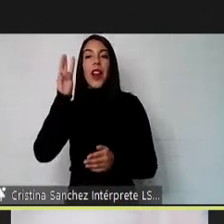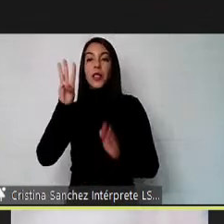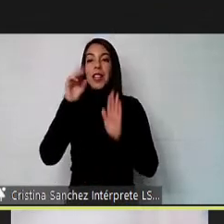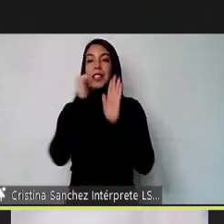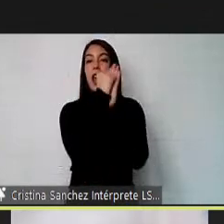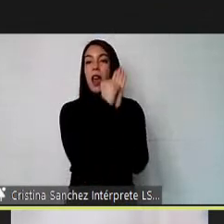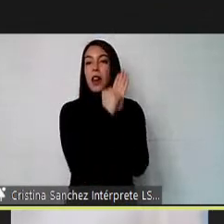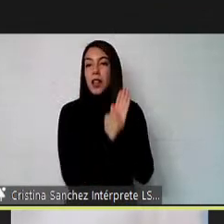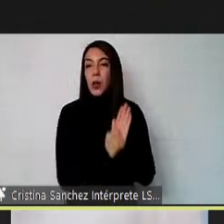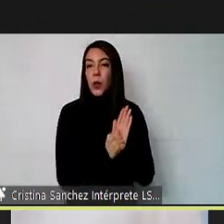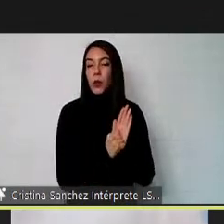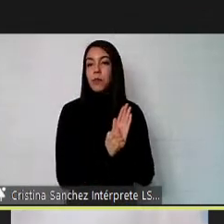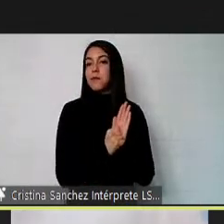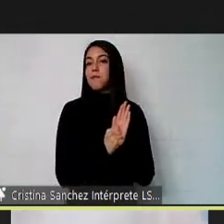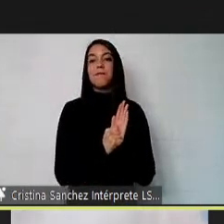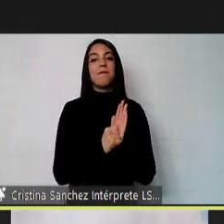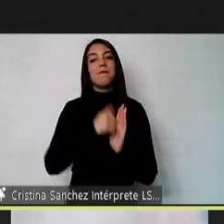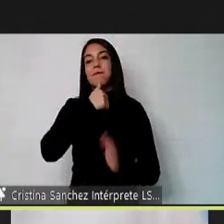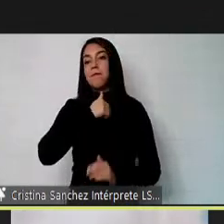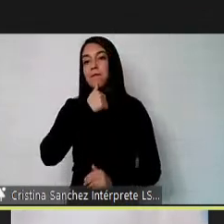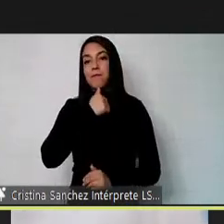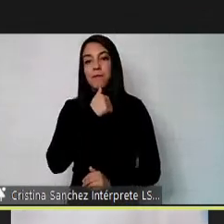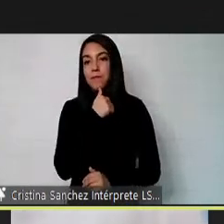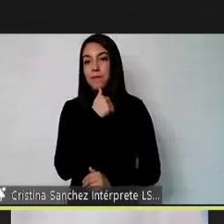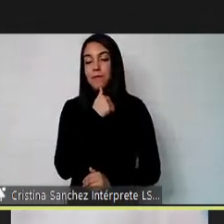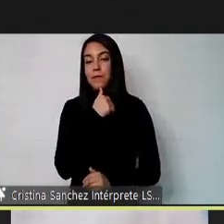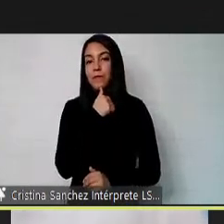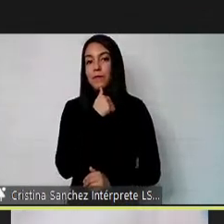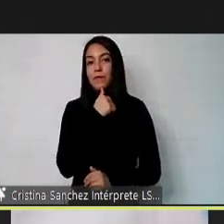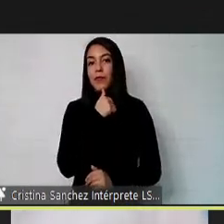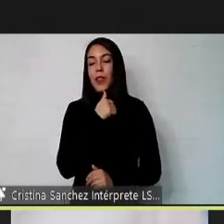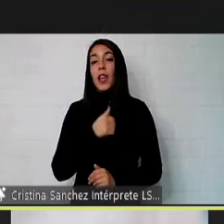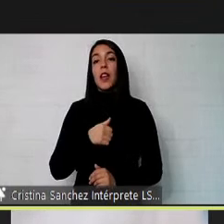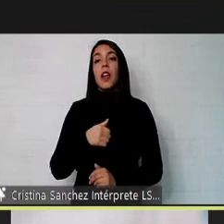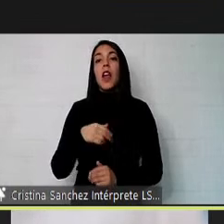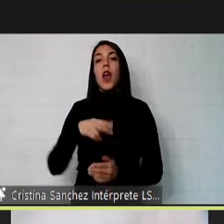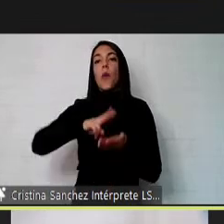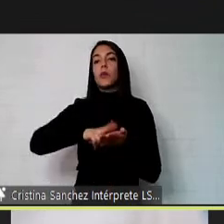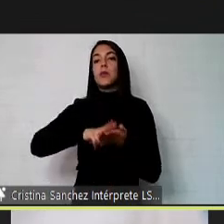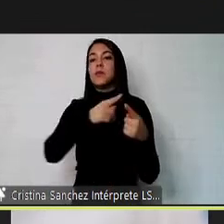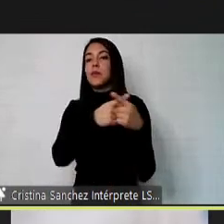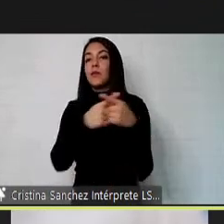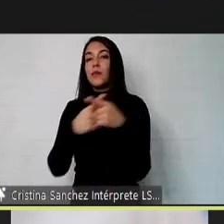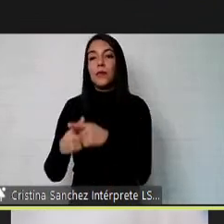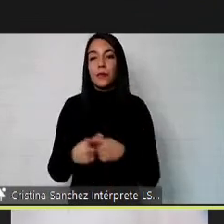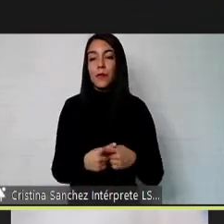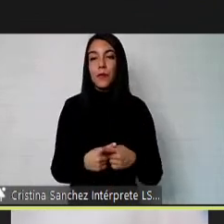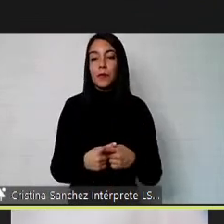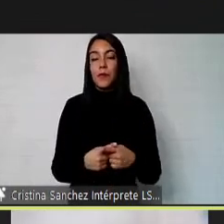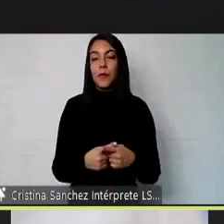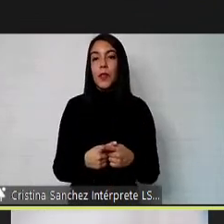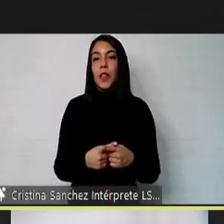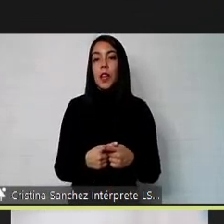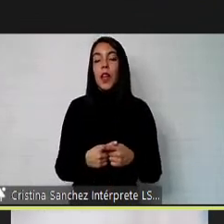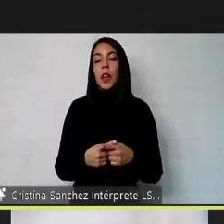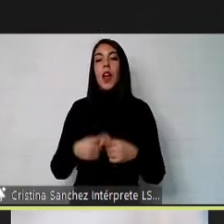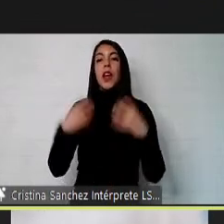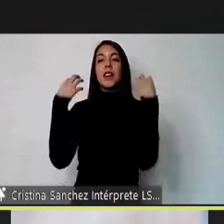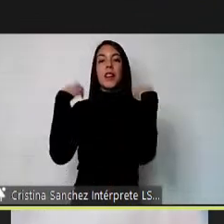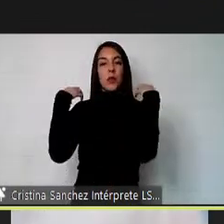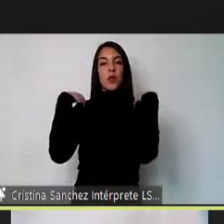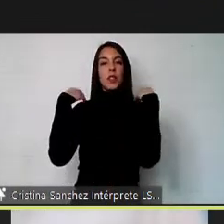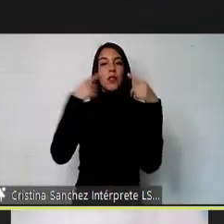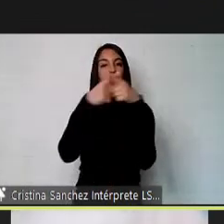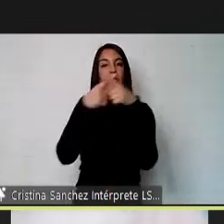acotados no era suficiente y que además teníamos una realidad social que si bien había trascendido a la responsabilidad social